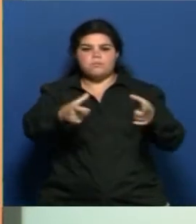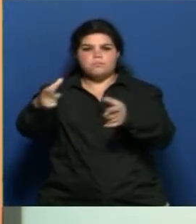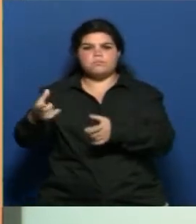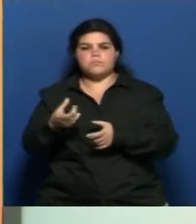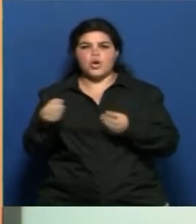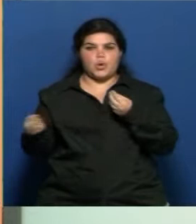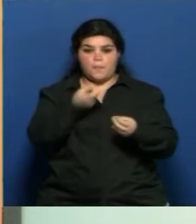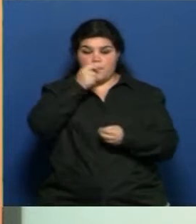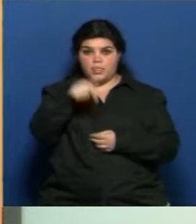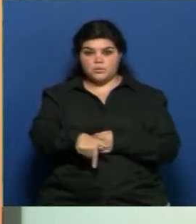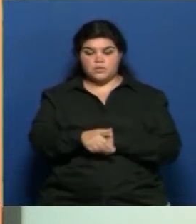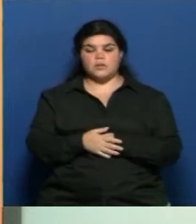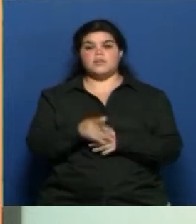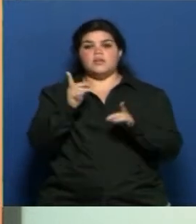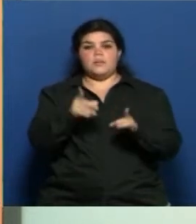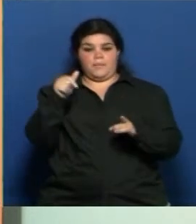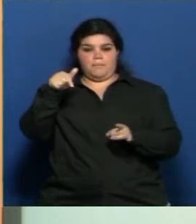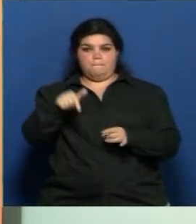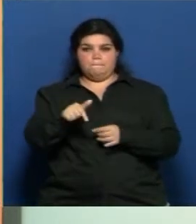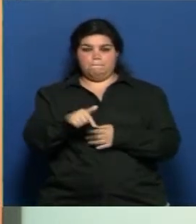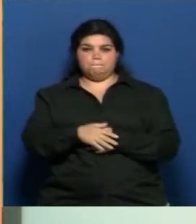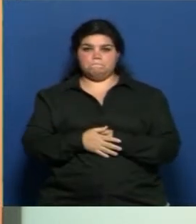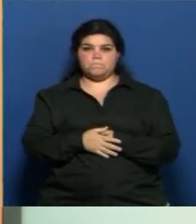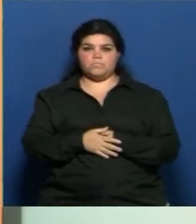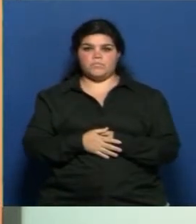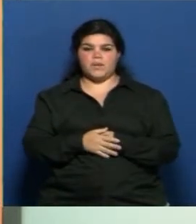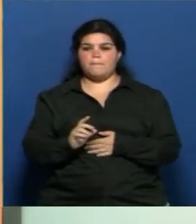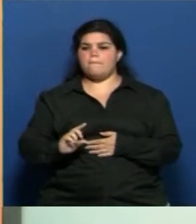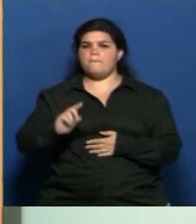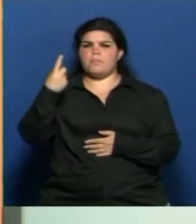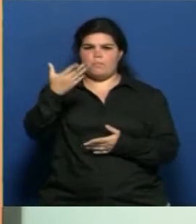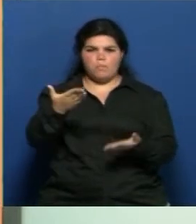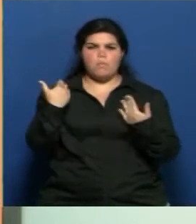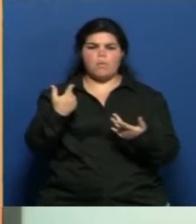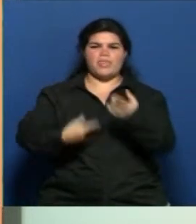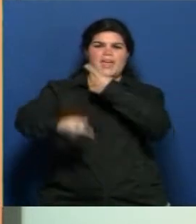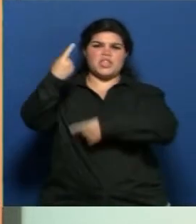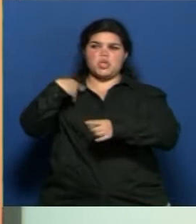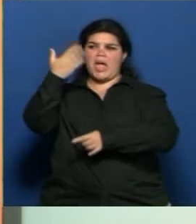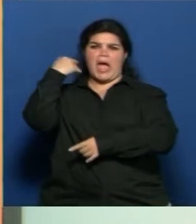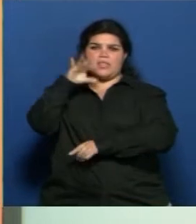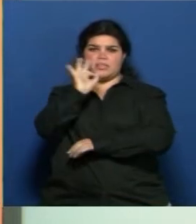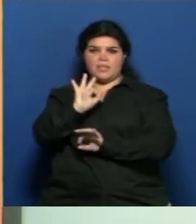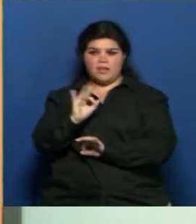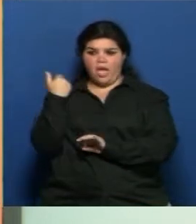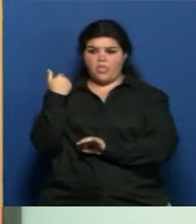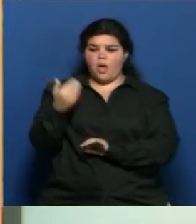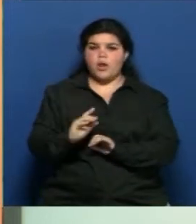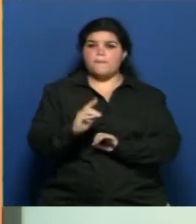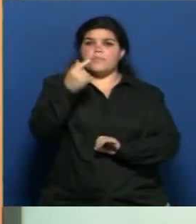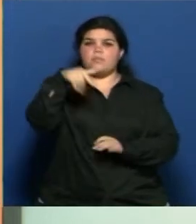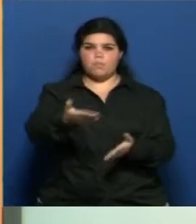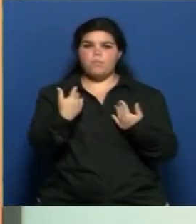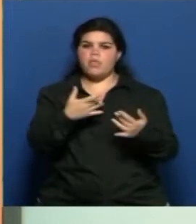y que ahora creo que es una nueva oportunidad histórica, que podemos llegar a, y se ha discutido mucho, el